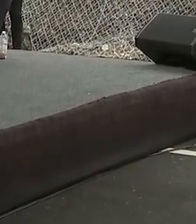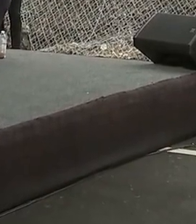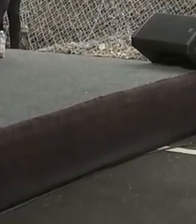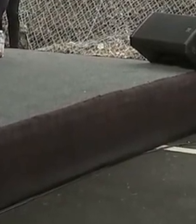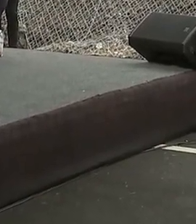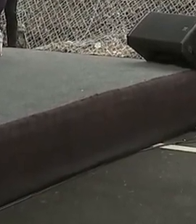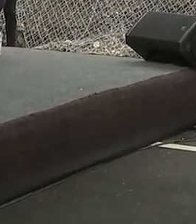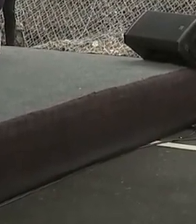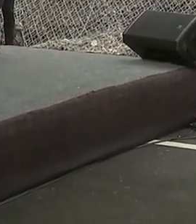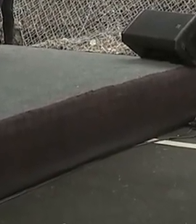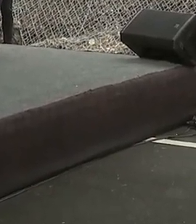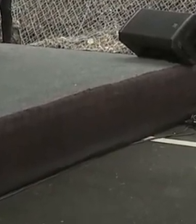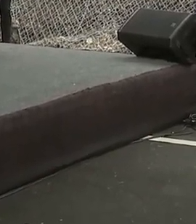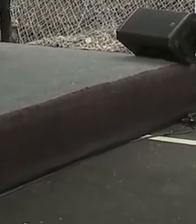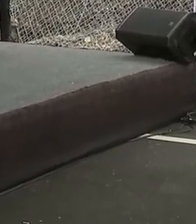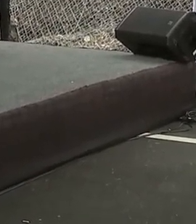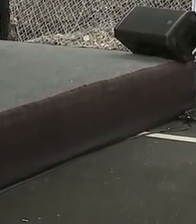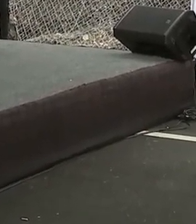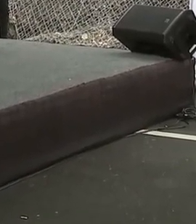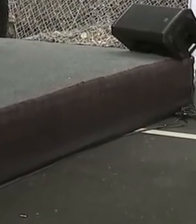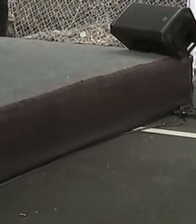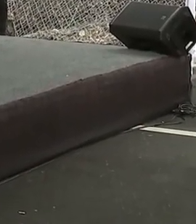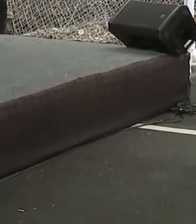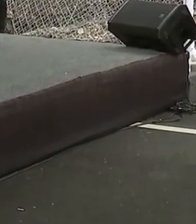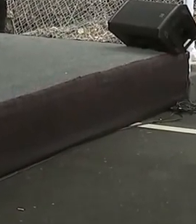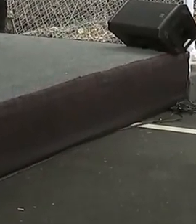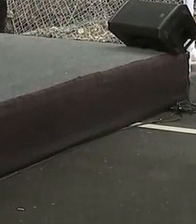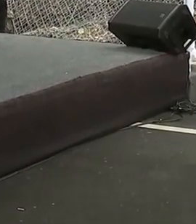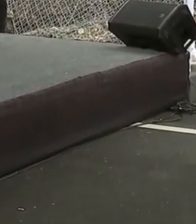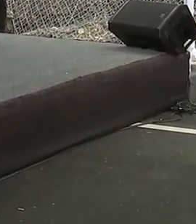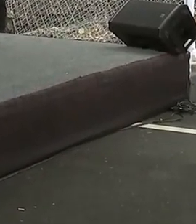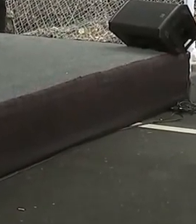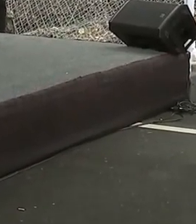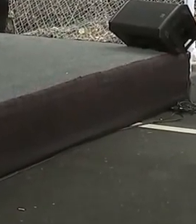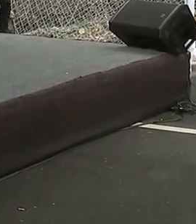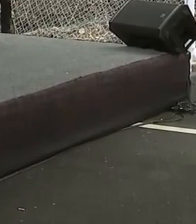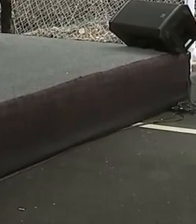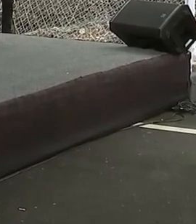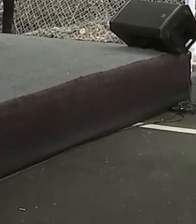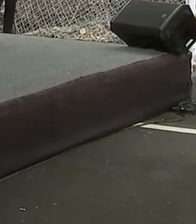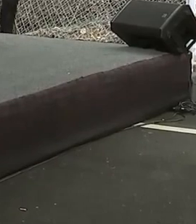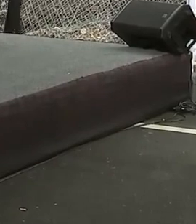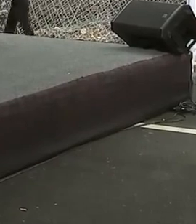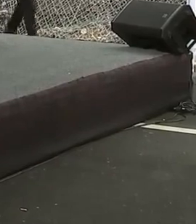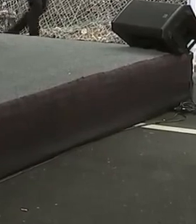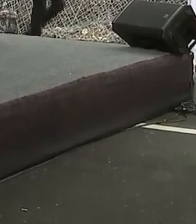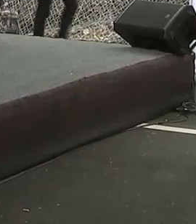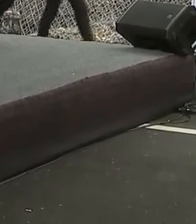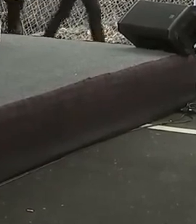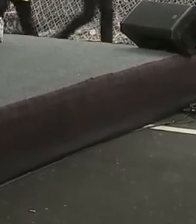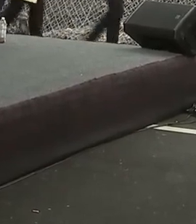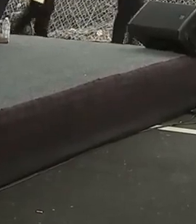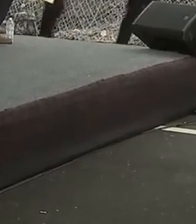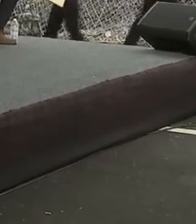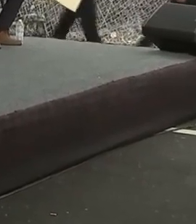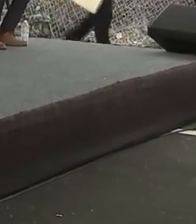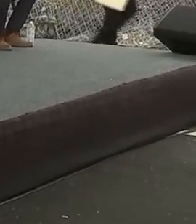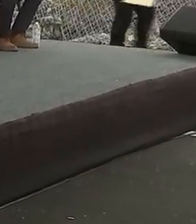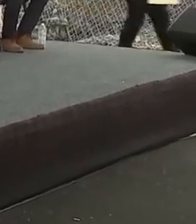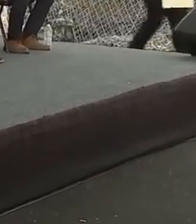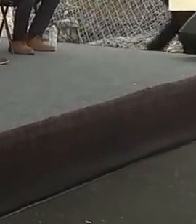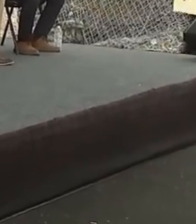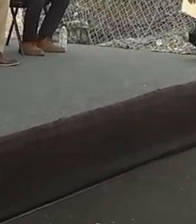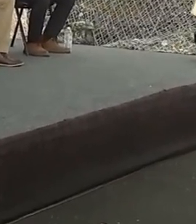Procedemos con el mensaje de bienvenida a cargo del gobernador constitucional del Estado Libre y Soberano de Morelos,